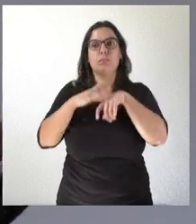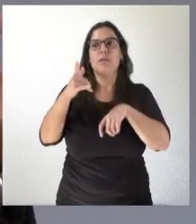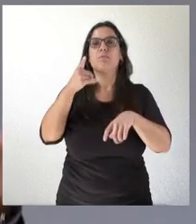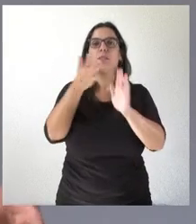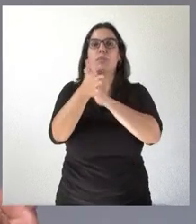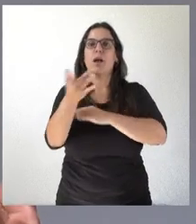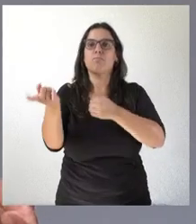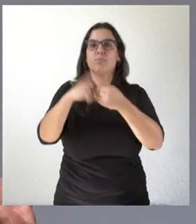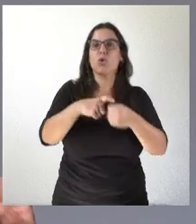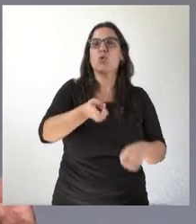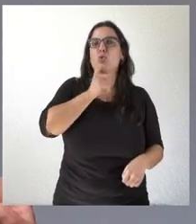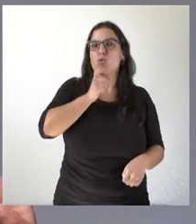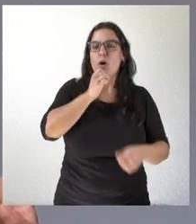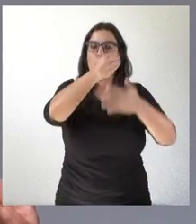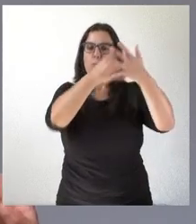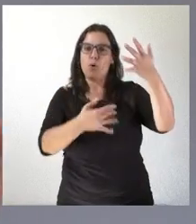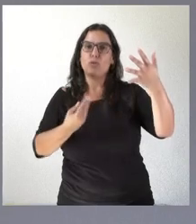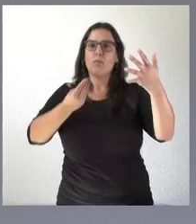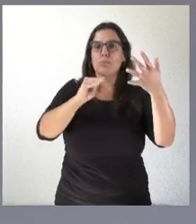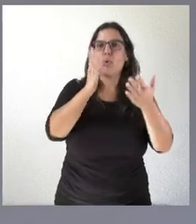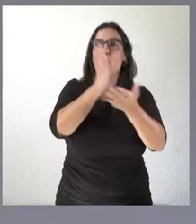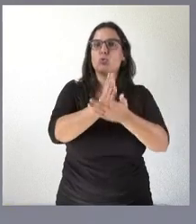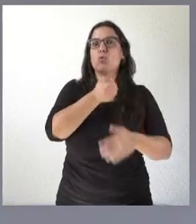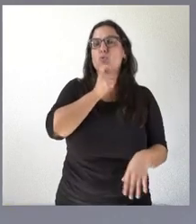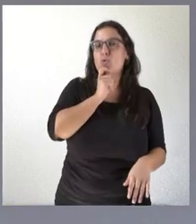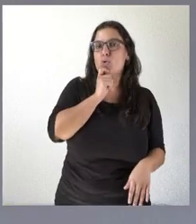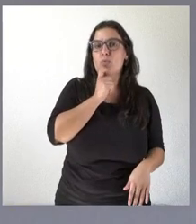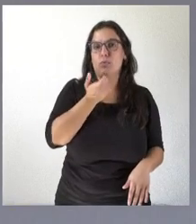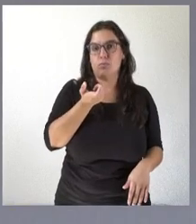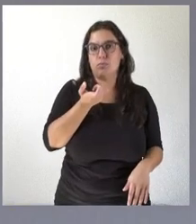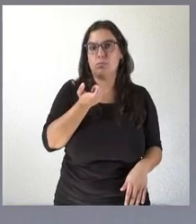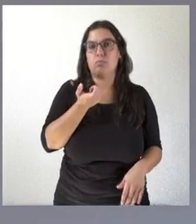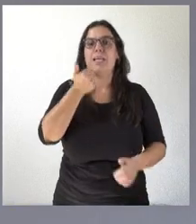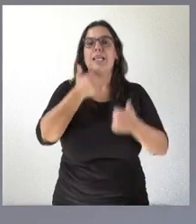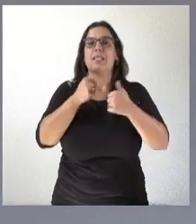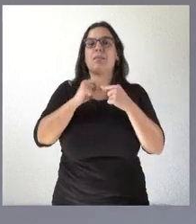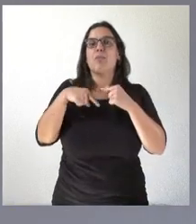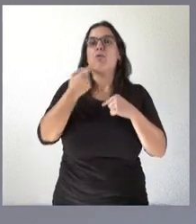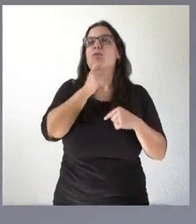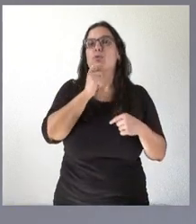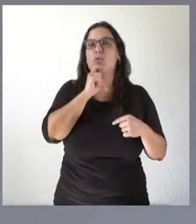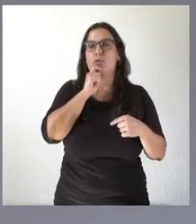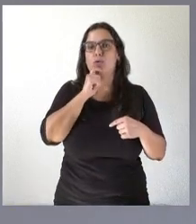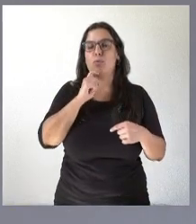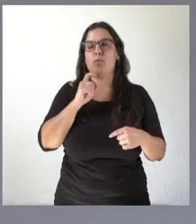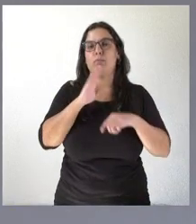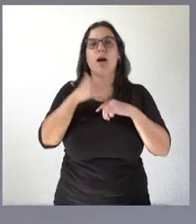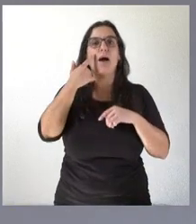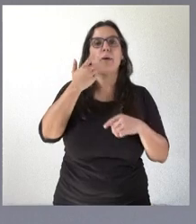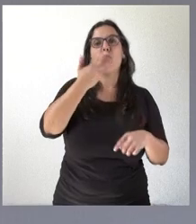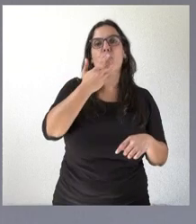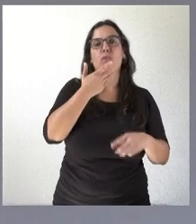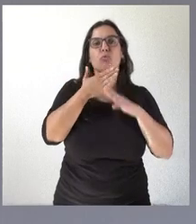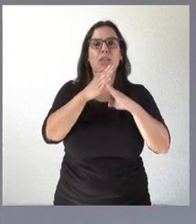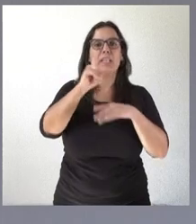cómo pueden participar realizando este curso y cómo se pueden examinar para ver si superan con conocimiento las